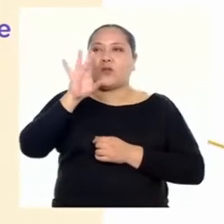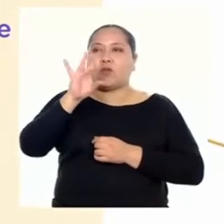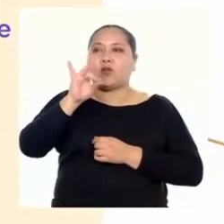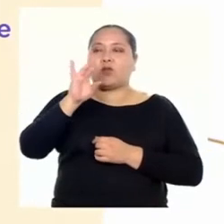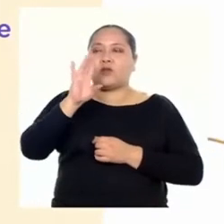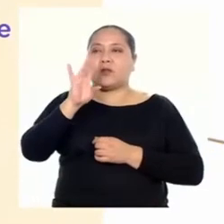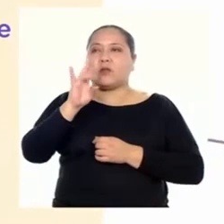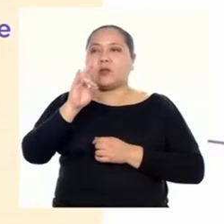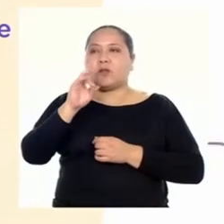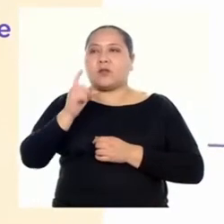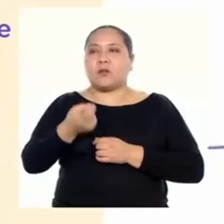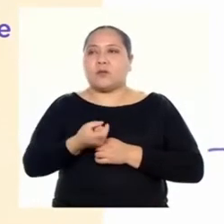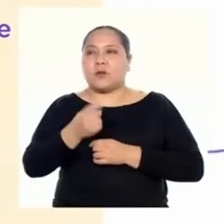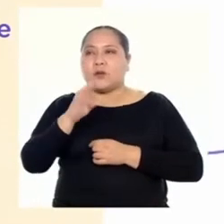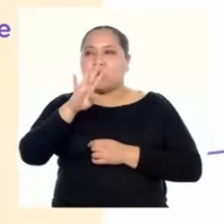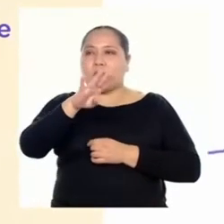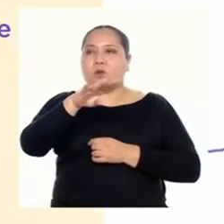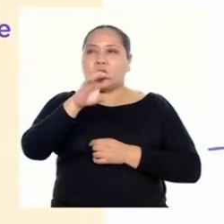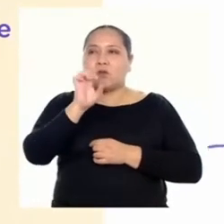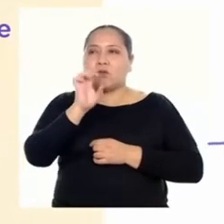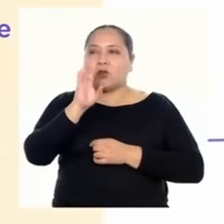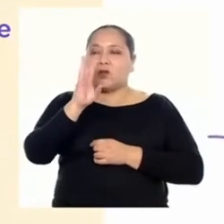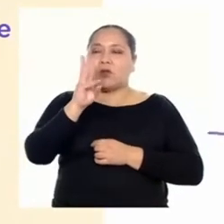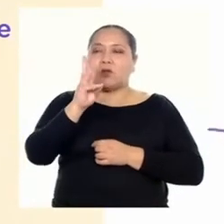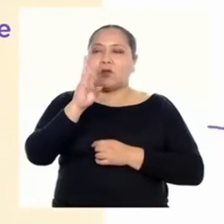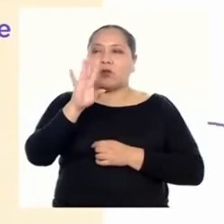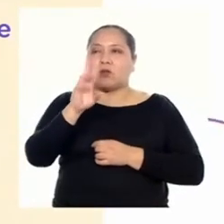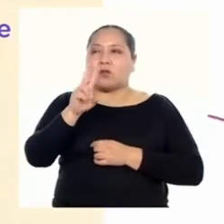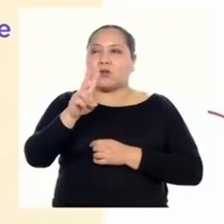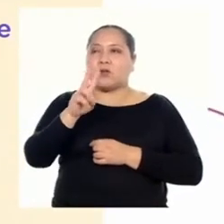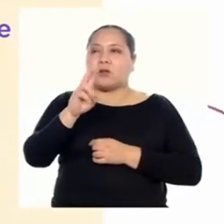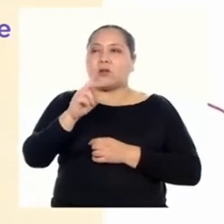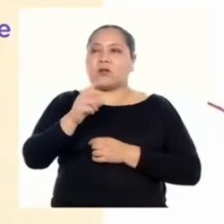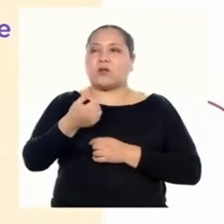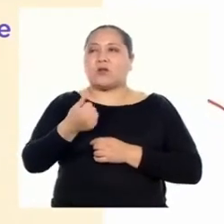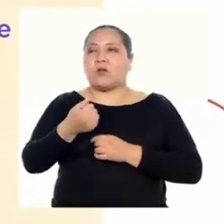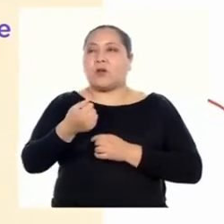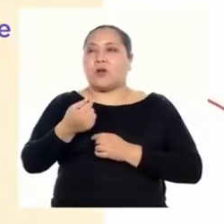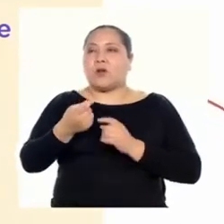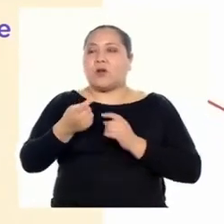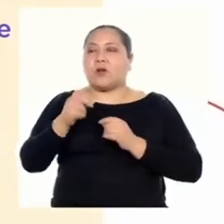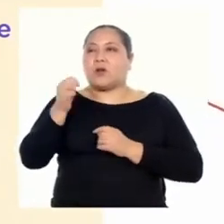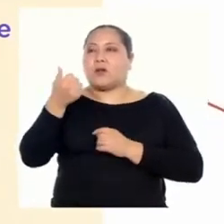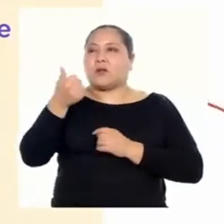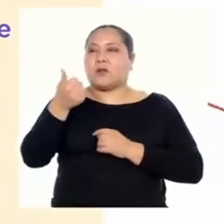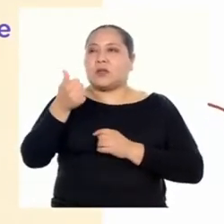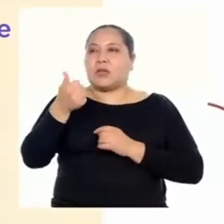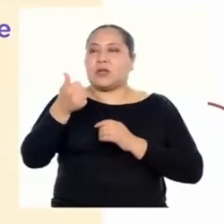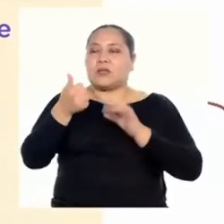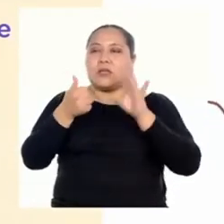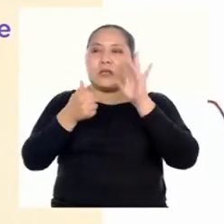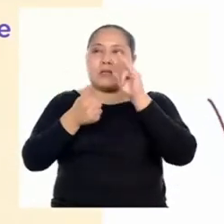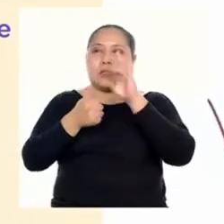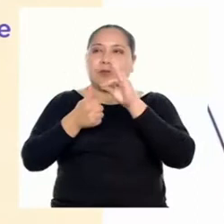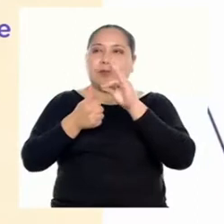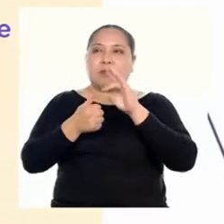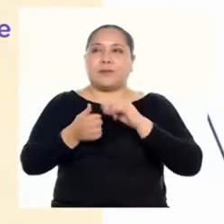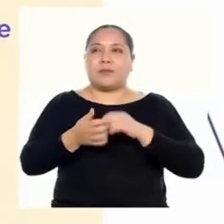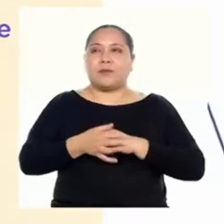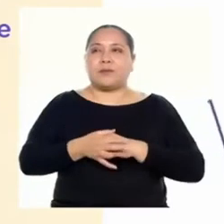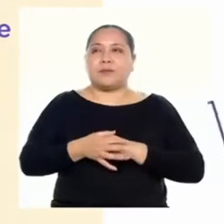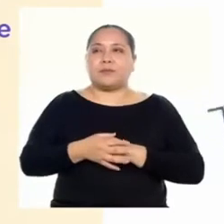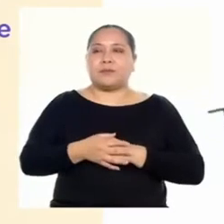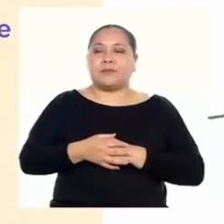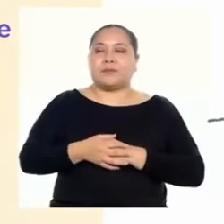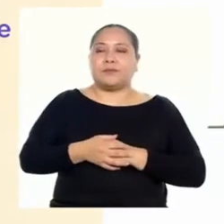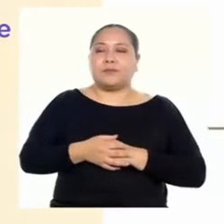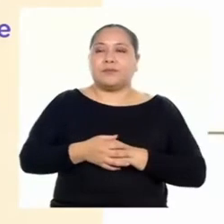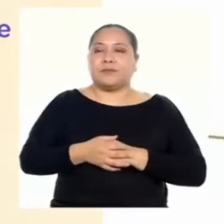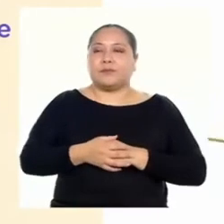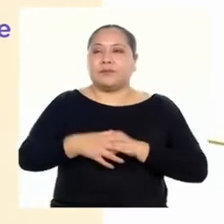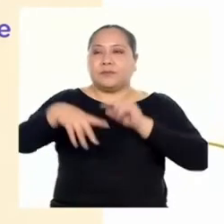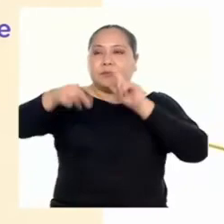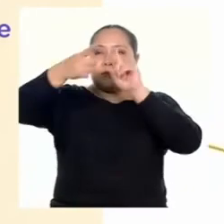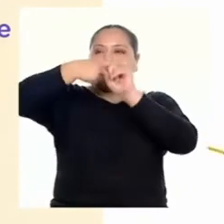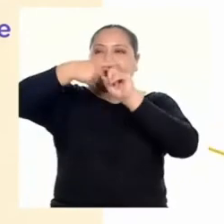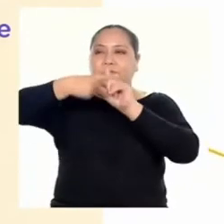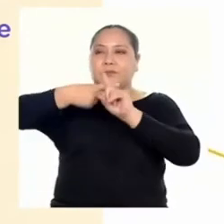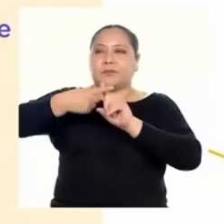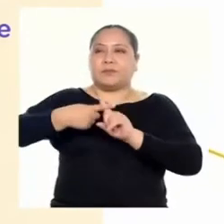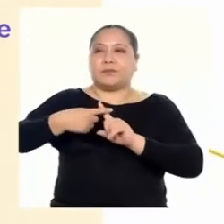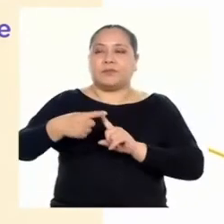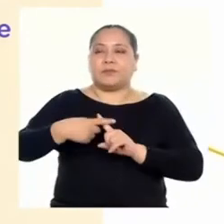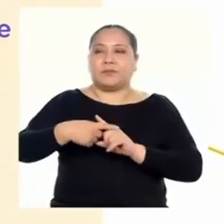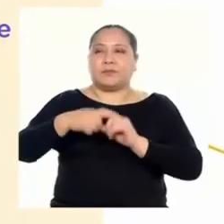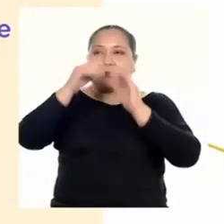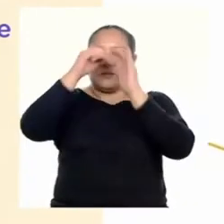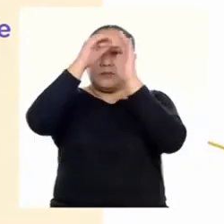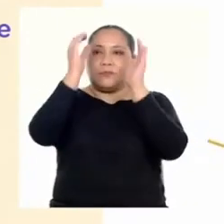,462,10 millonésimas por 10 a la séptima. Sumemos los coeficientes